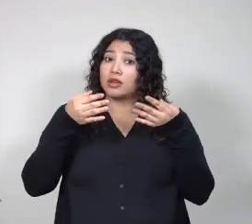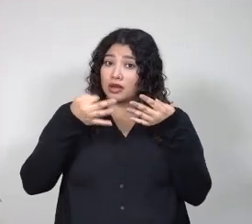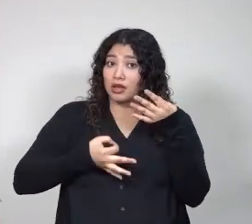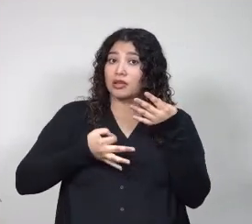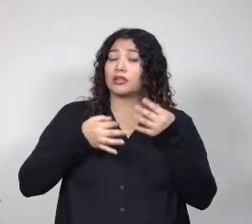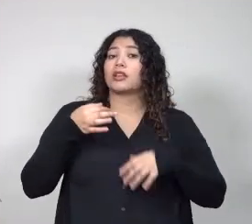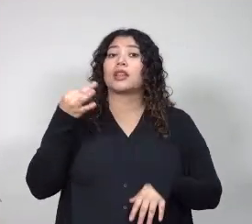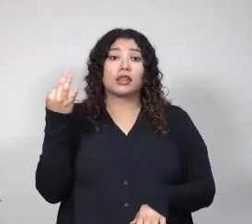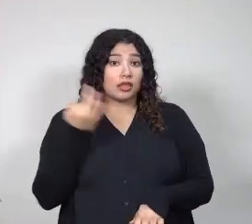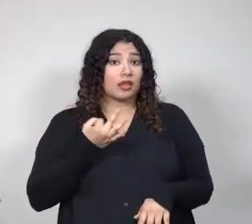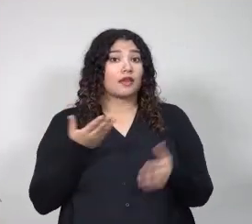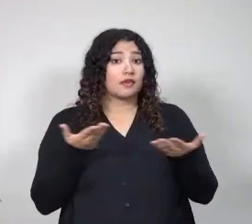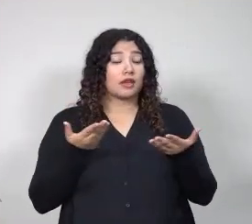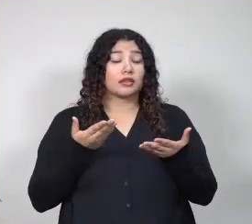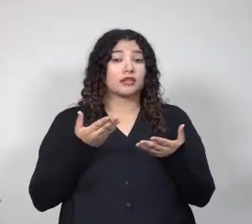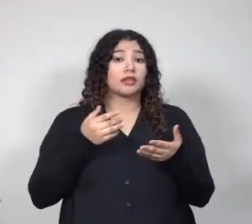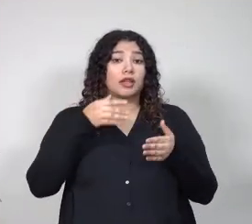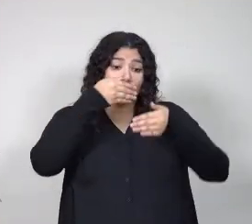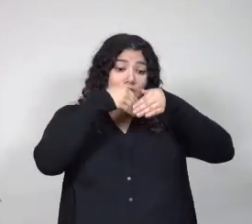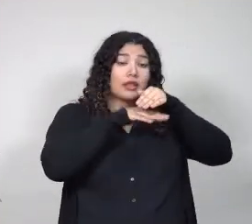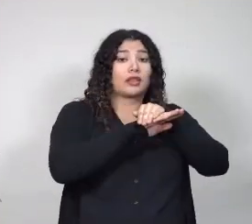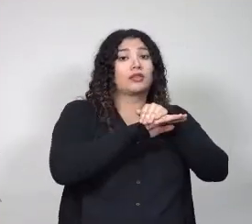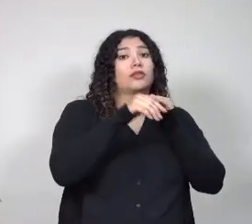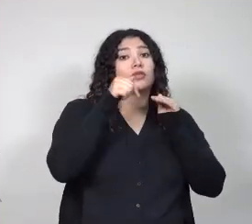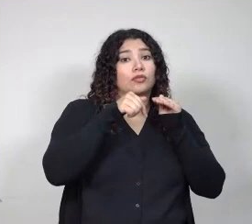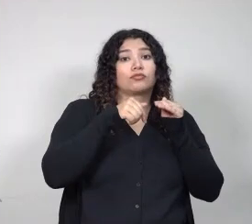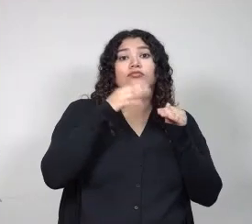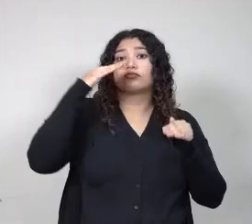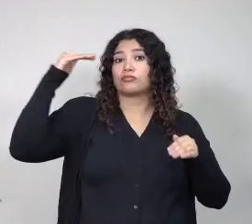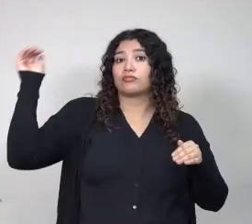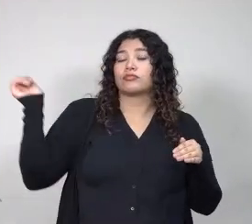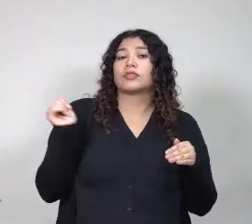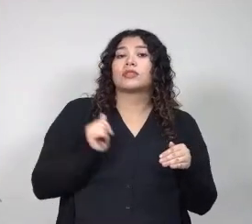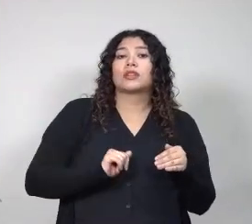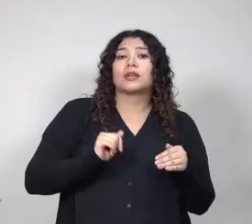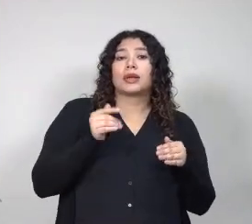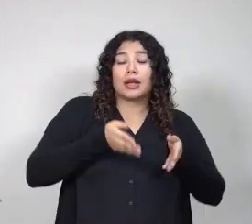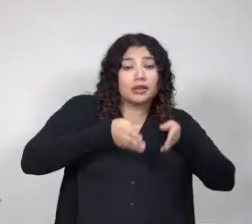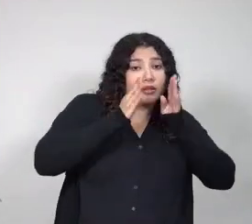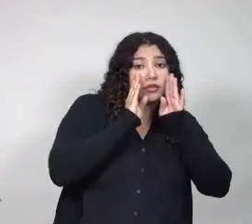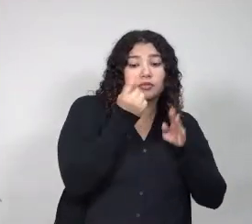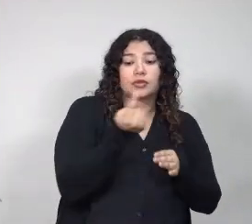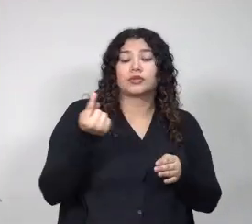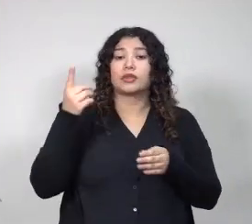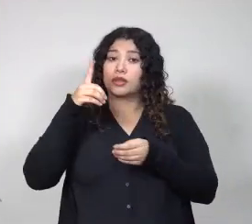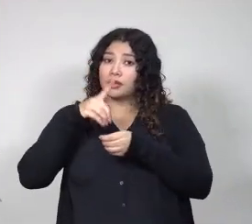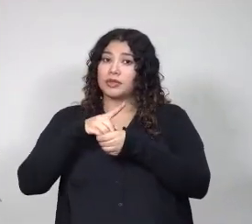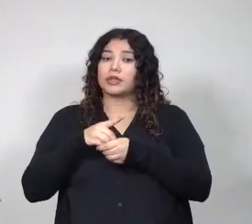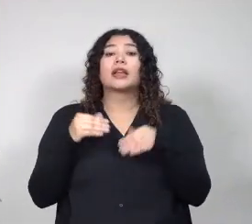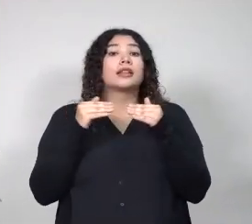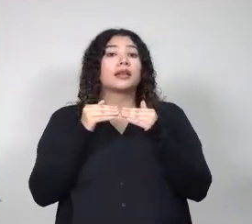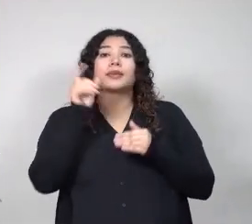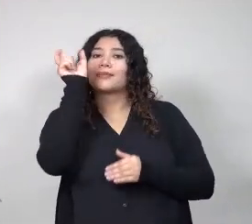interior y a nivel nacional los docentes y trabajadores para atender a las personas con discapacidad y también sobre la terminología